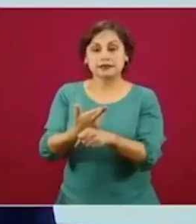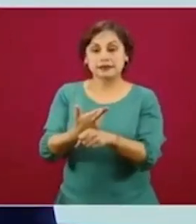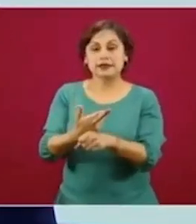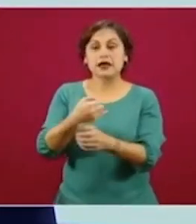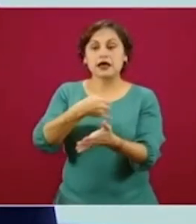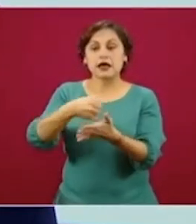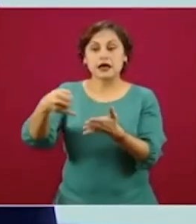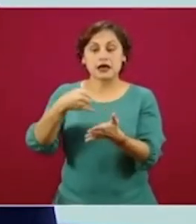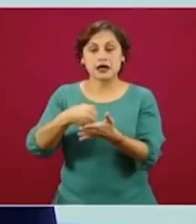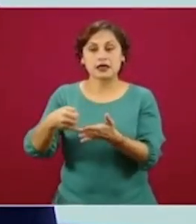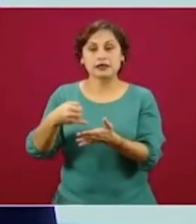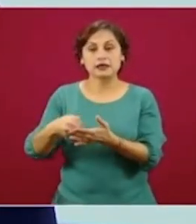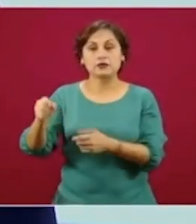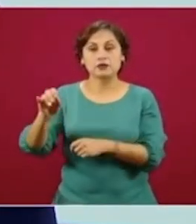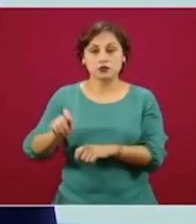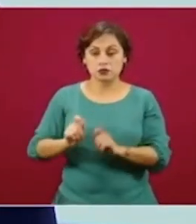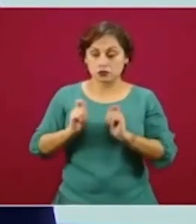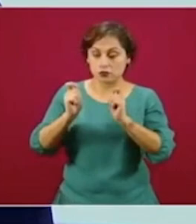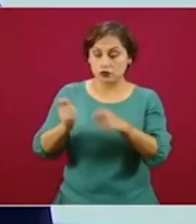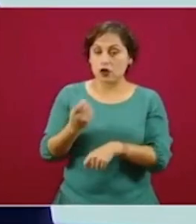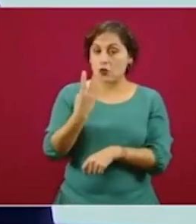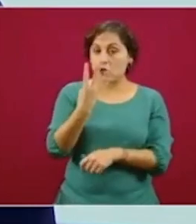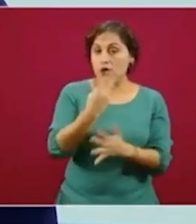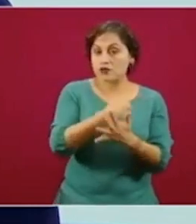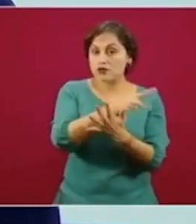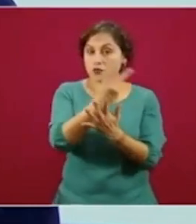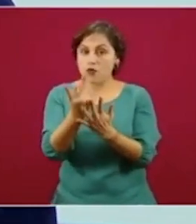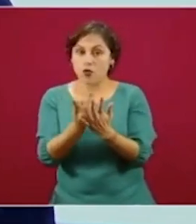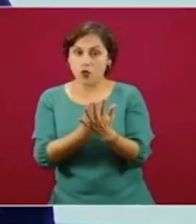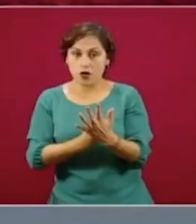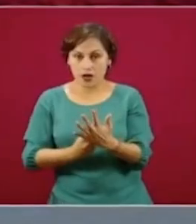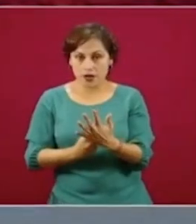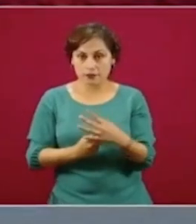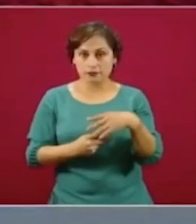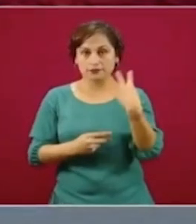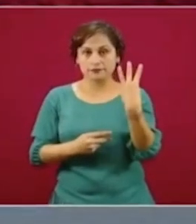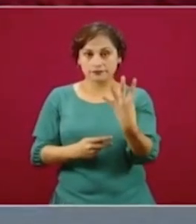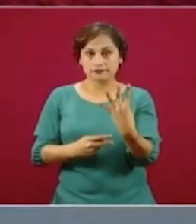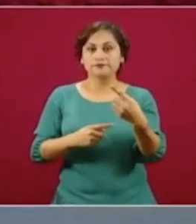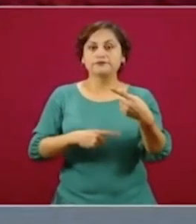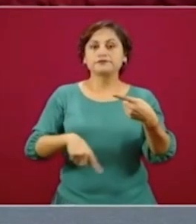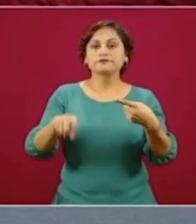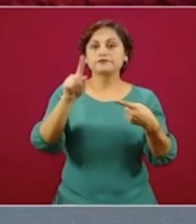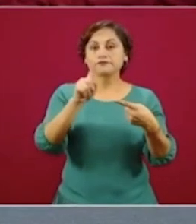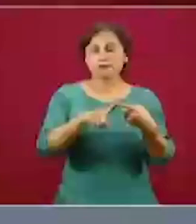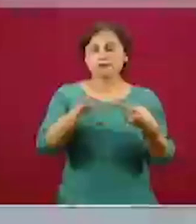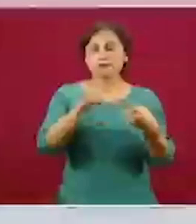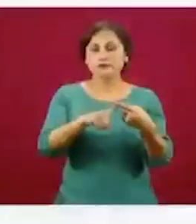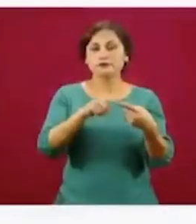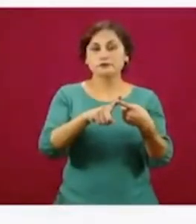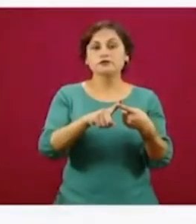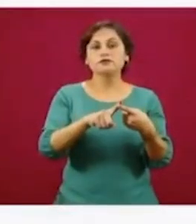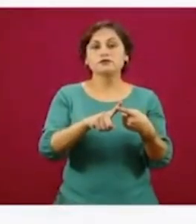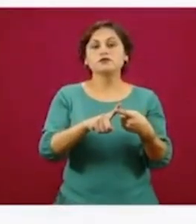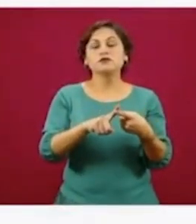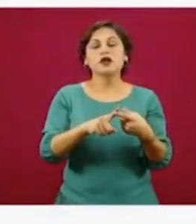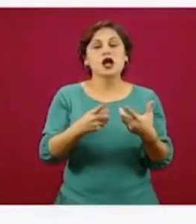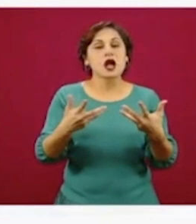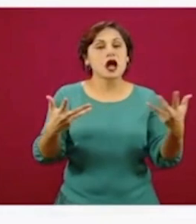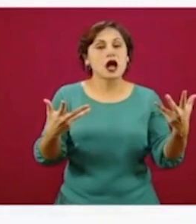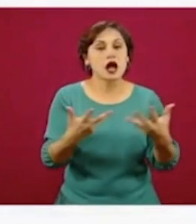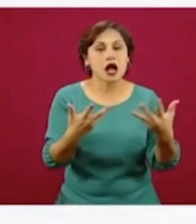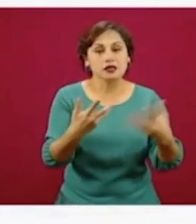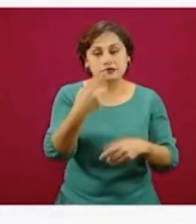cuatro importantes programas prioritarios. El primero es Producción para el Bienestar, el cual será